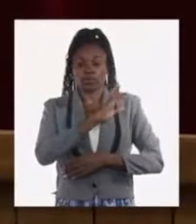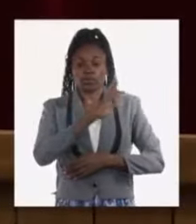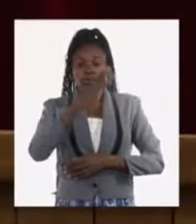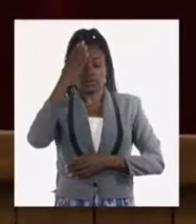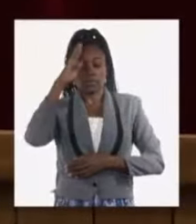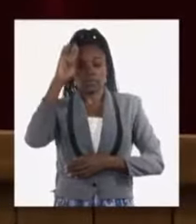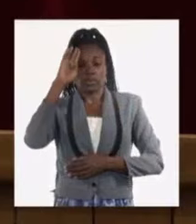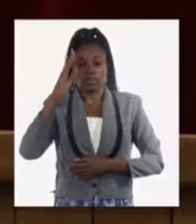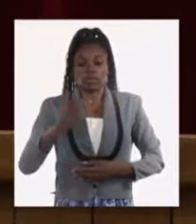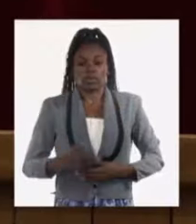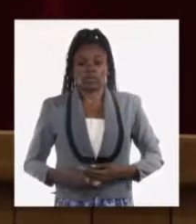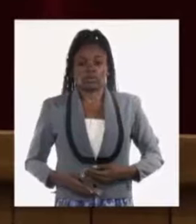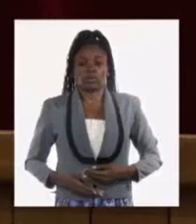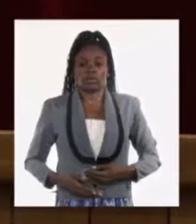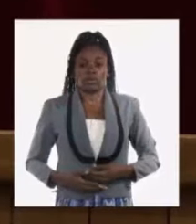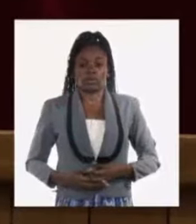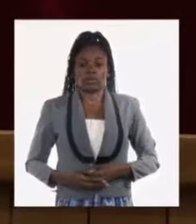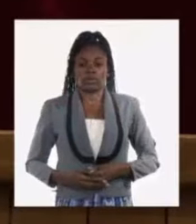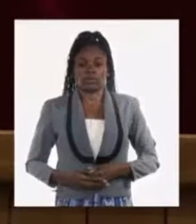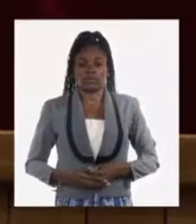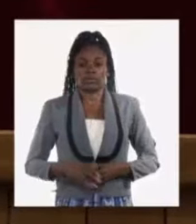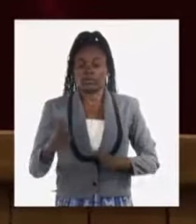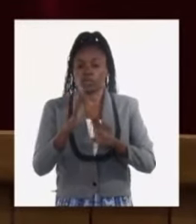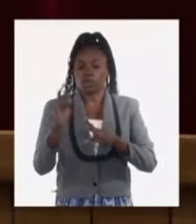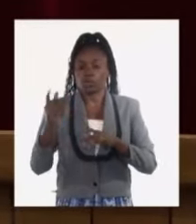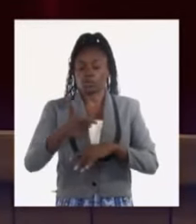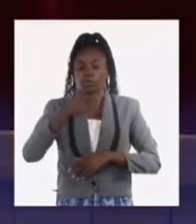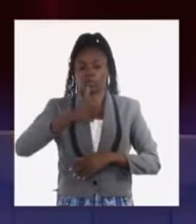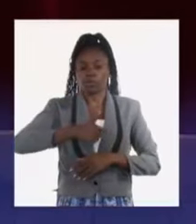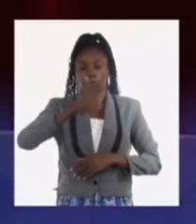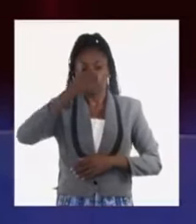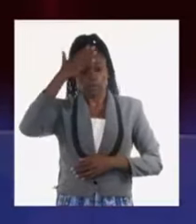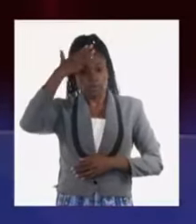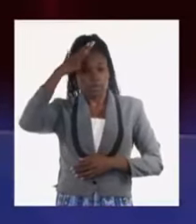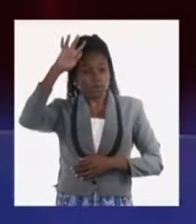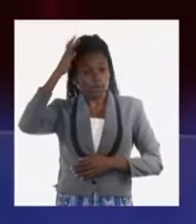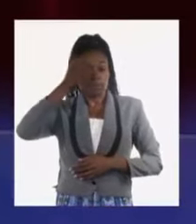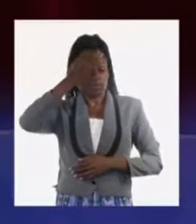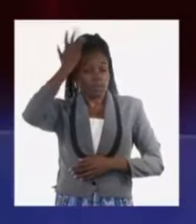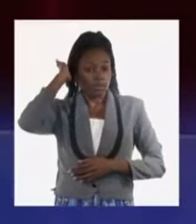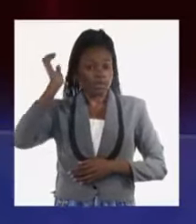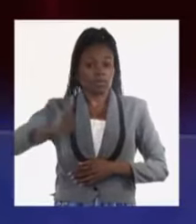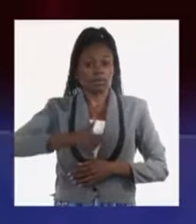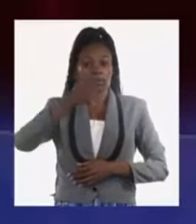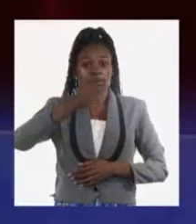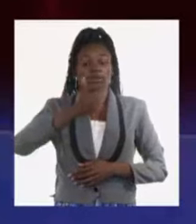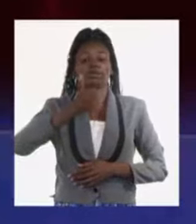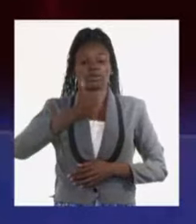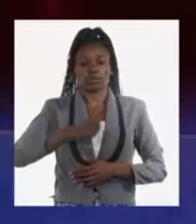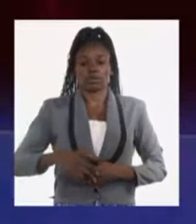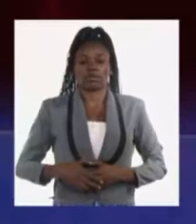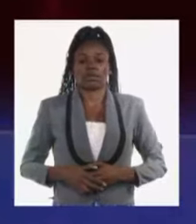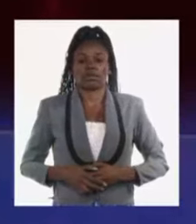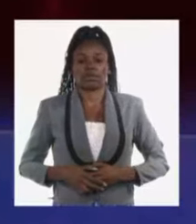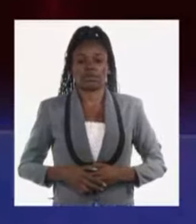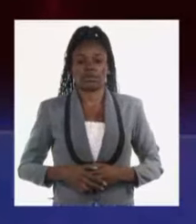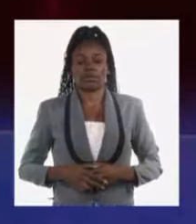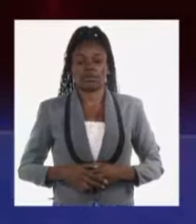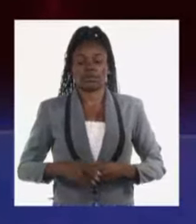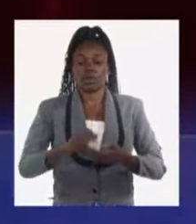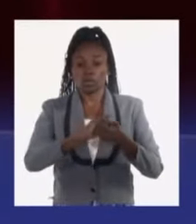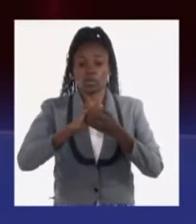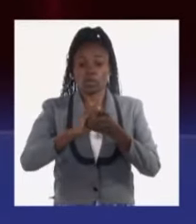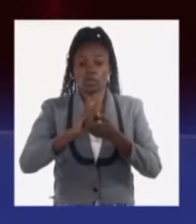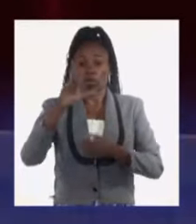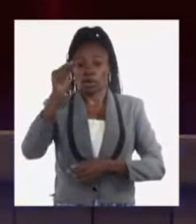Compañero Miguel Díaz Canel Bermúdez, primer secretario del Comité Central del Partido y Presidente de la República. Compañero